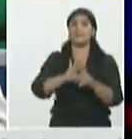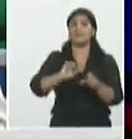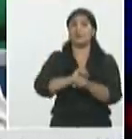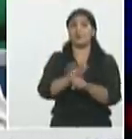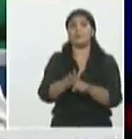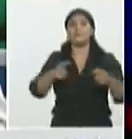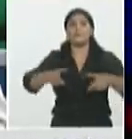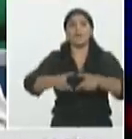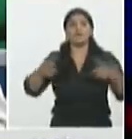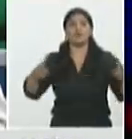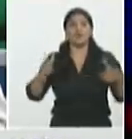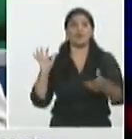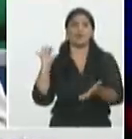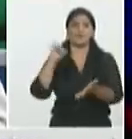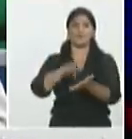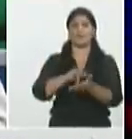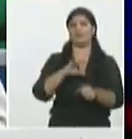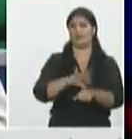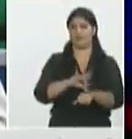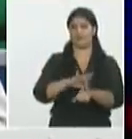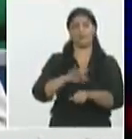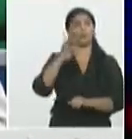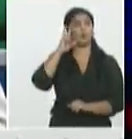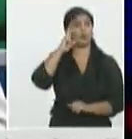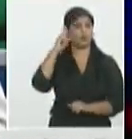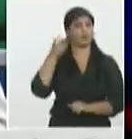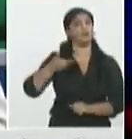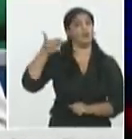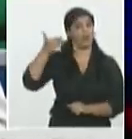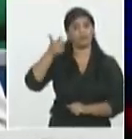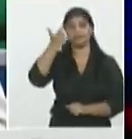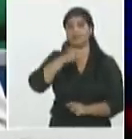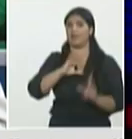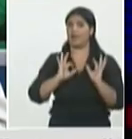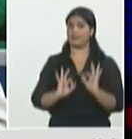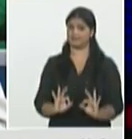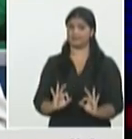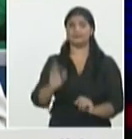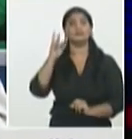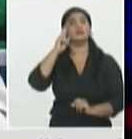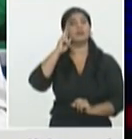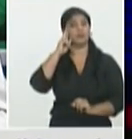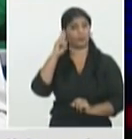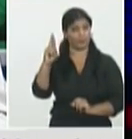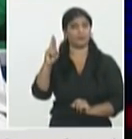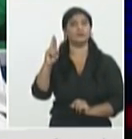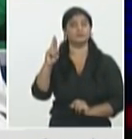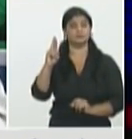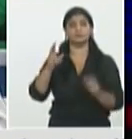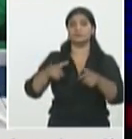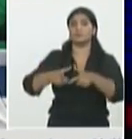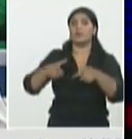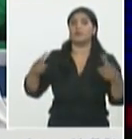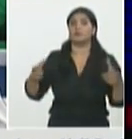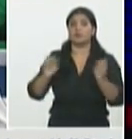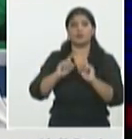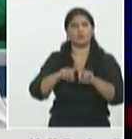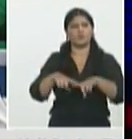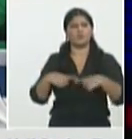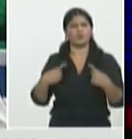la estrategia que se siguió en ese momento teniendo en cuenta el número de viajeros que hicieran la cuarentena